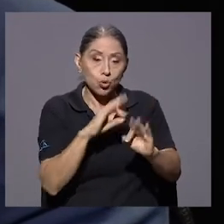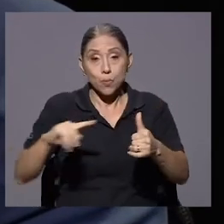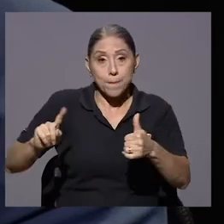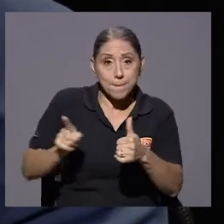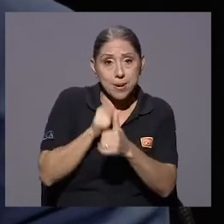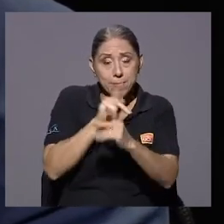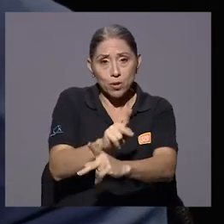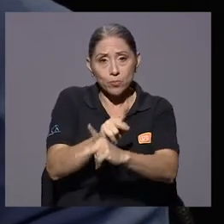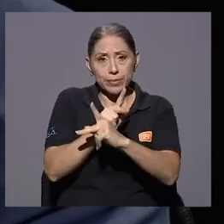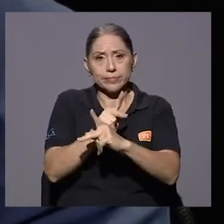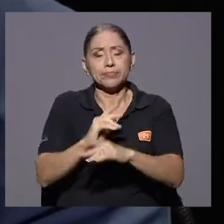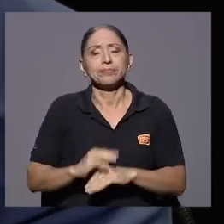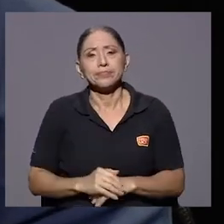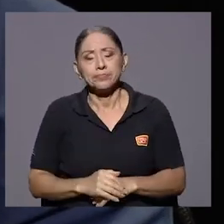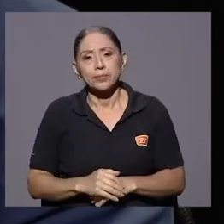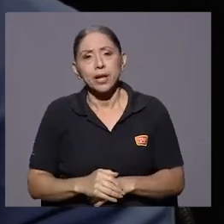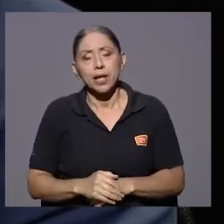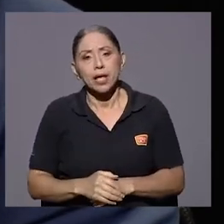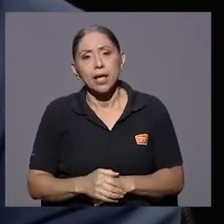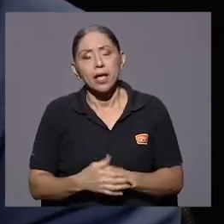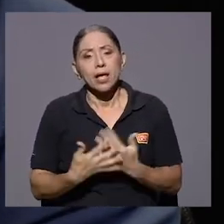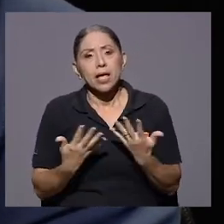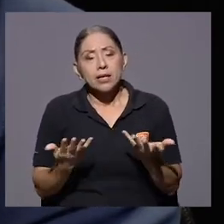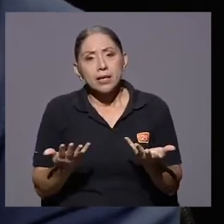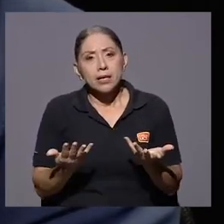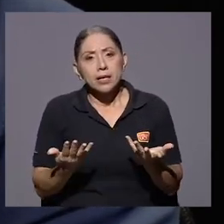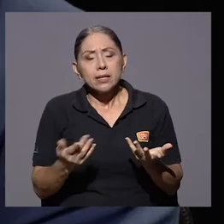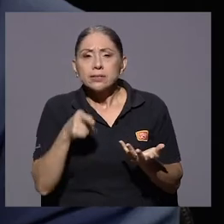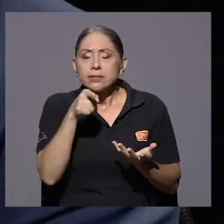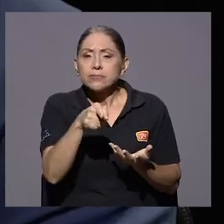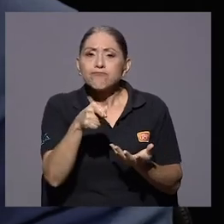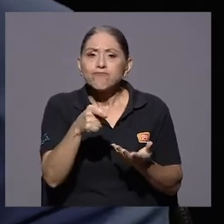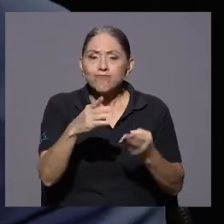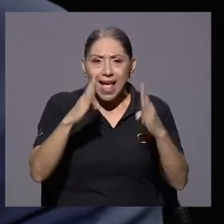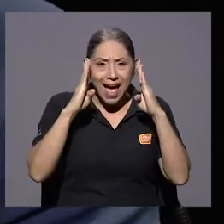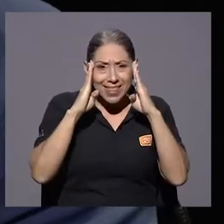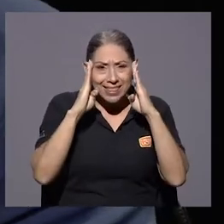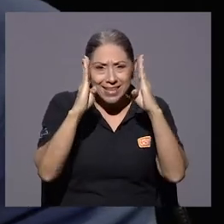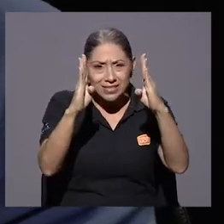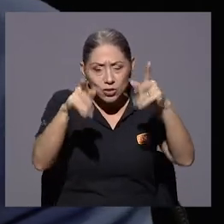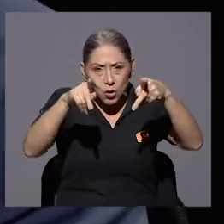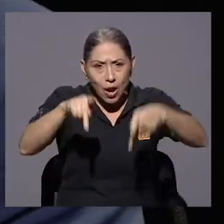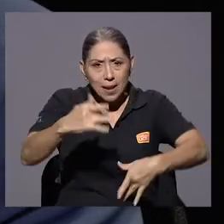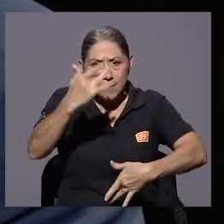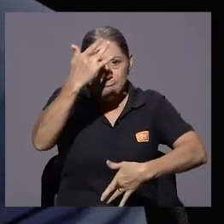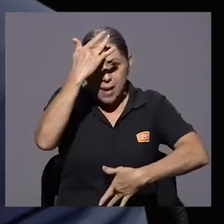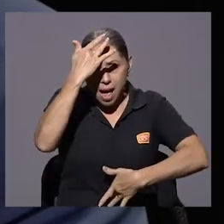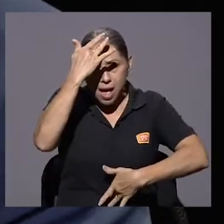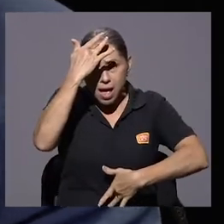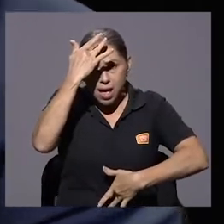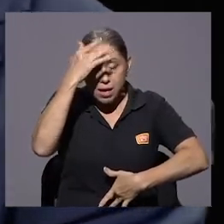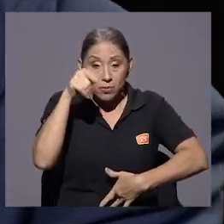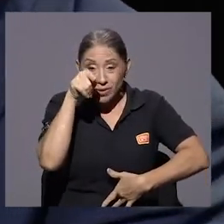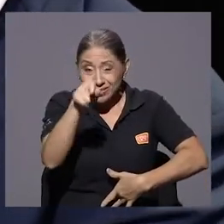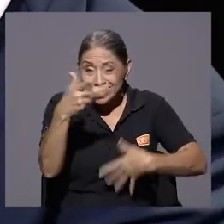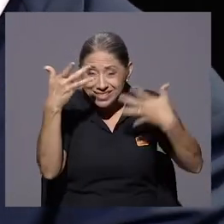Y era, básicamente, la parte de atención al paciente, una vez que ya estaba